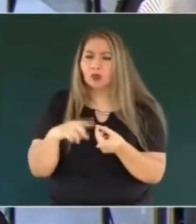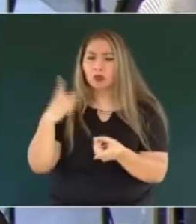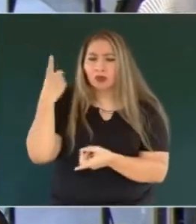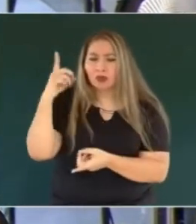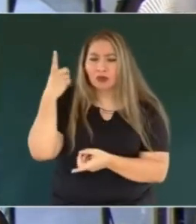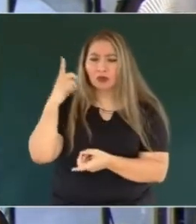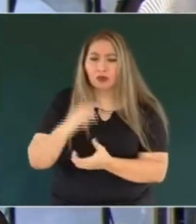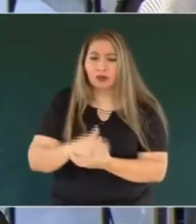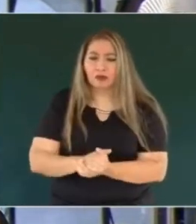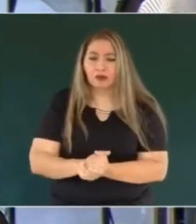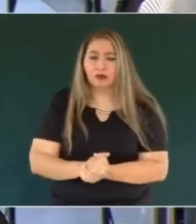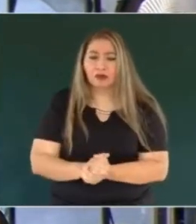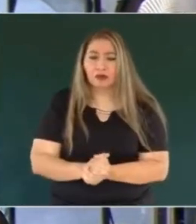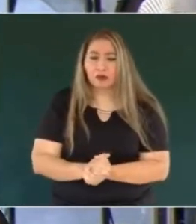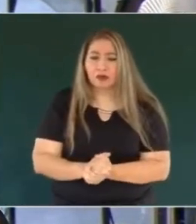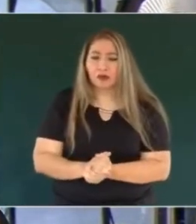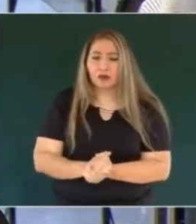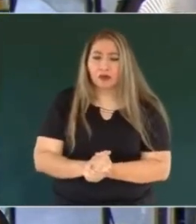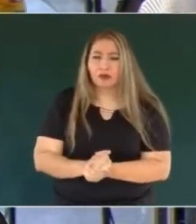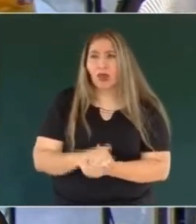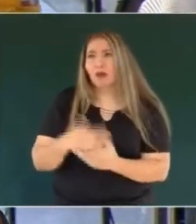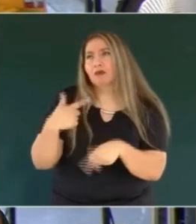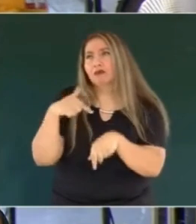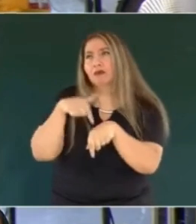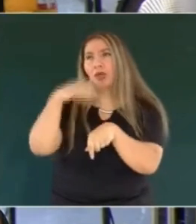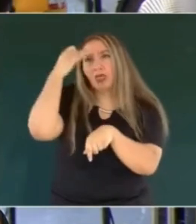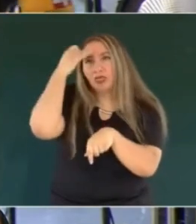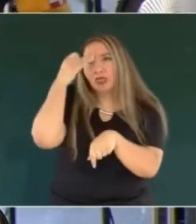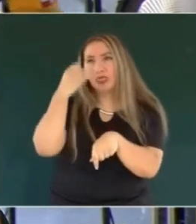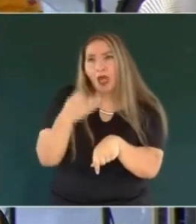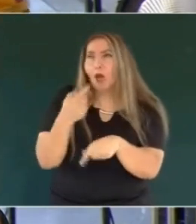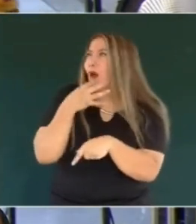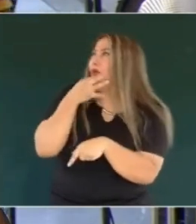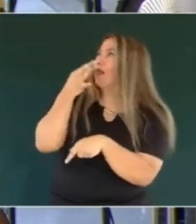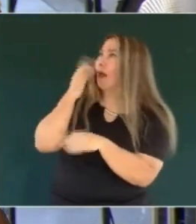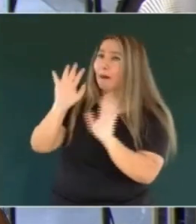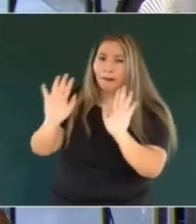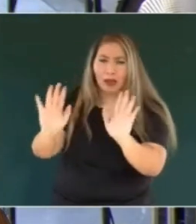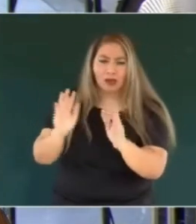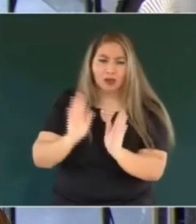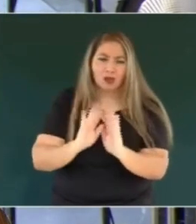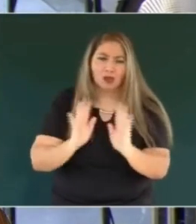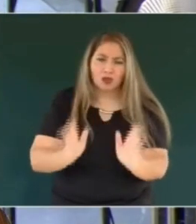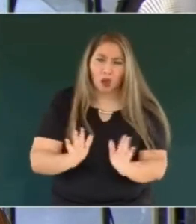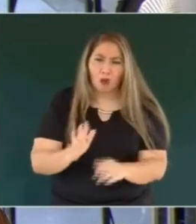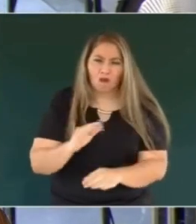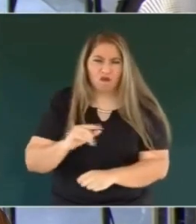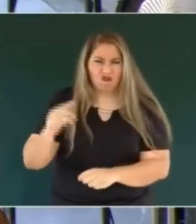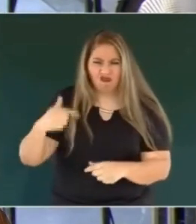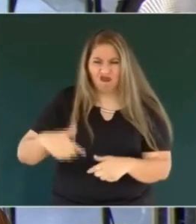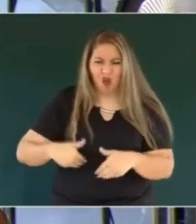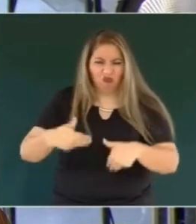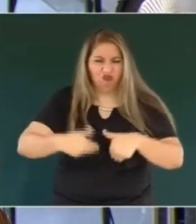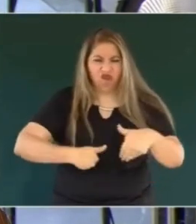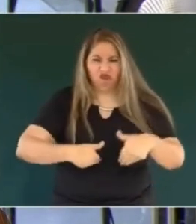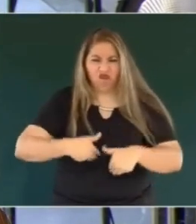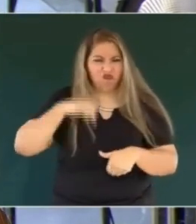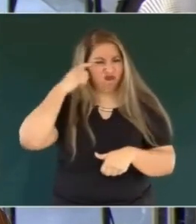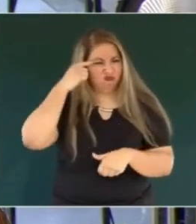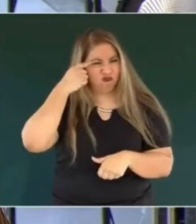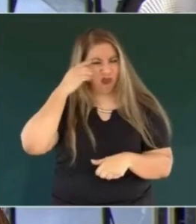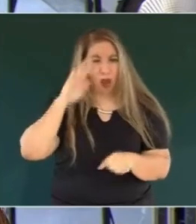tengo tanto tiempo queriéndoselo decir que déjeme agarrar aire. Es que la verdad yo sí me sentí muy molesta y la gente, público también,